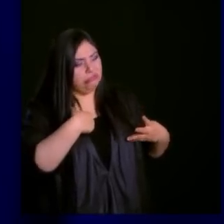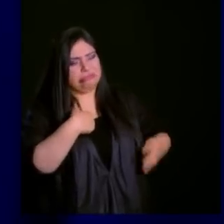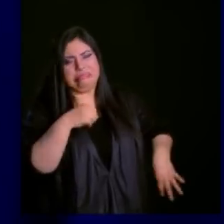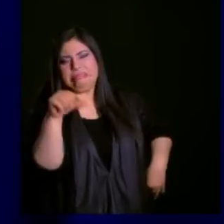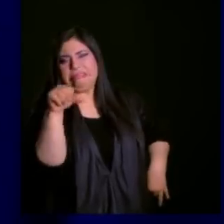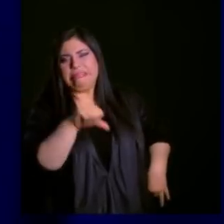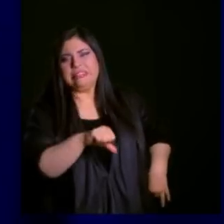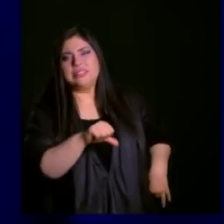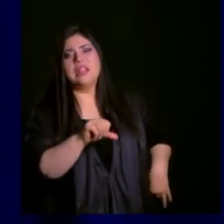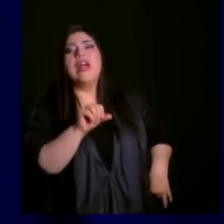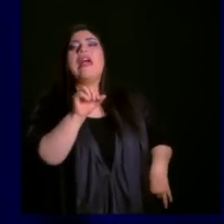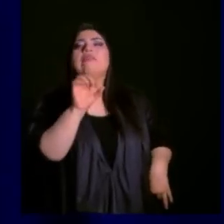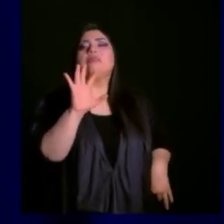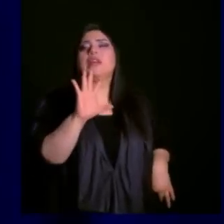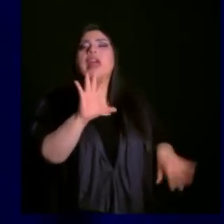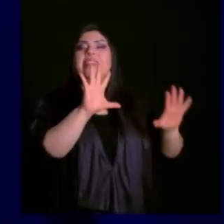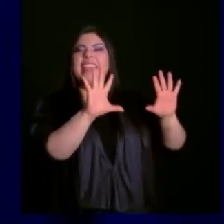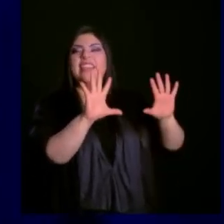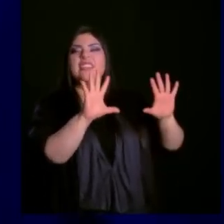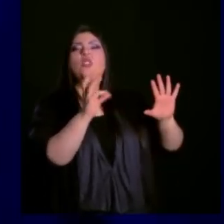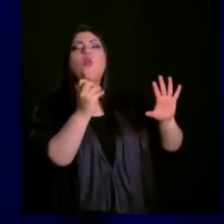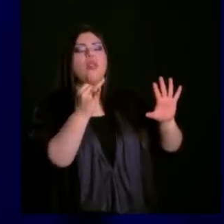Esto que hice es un 10.